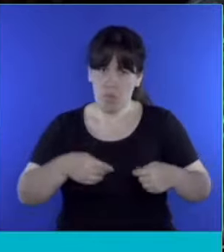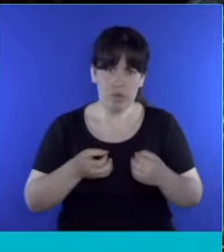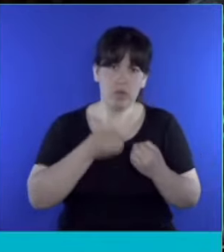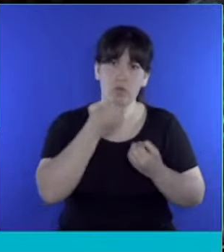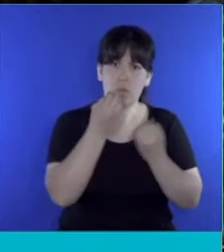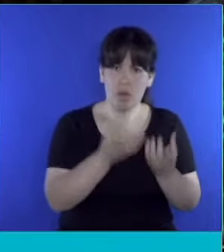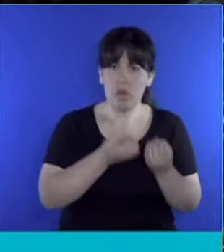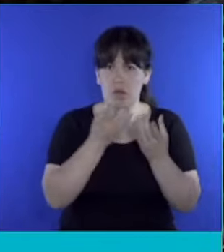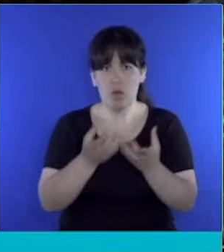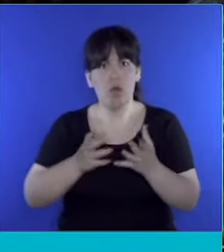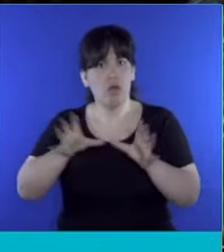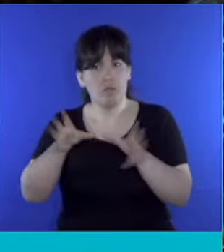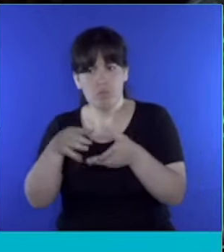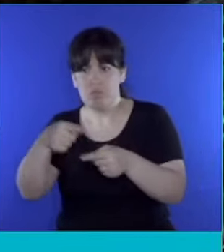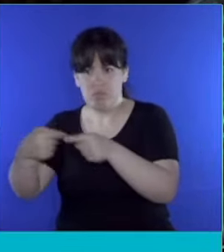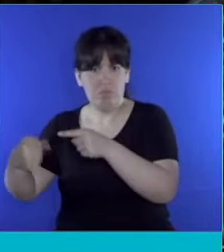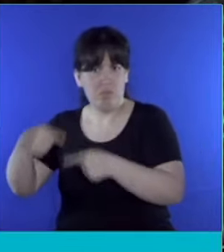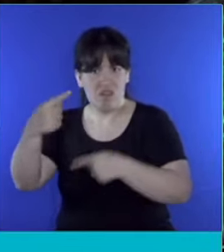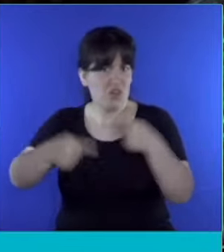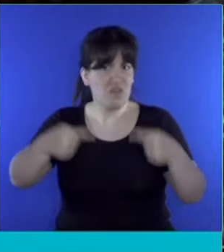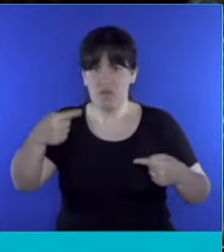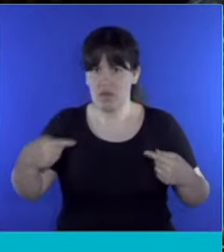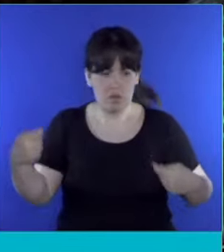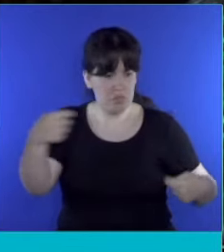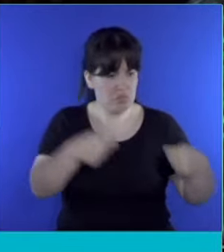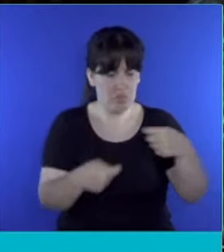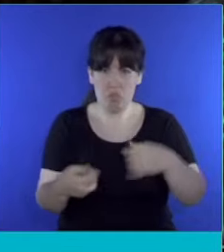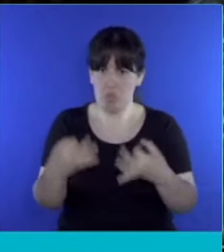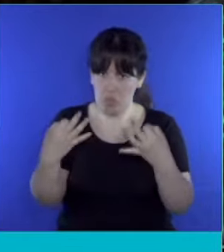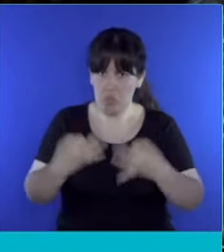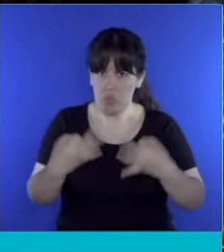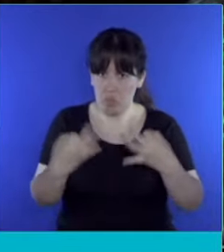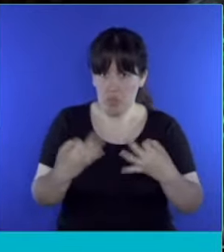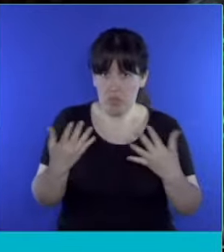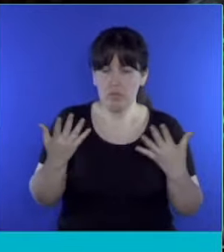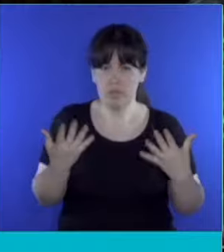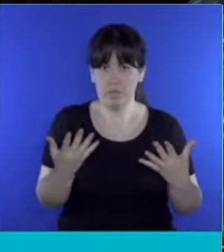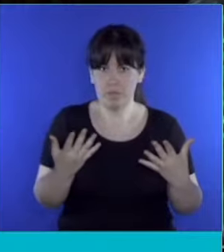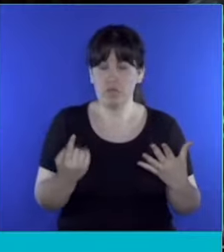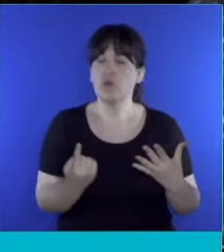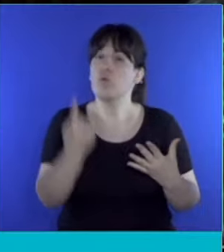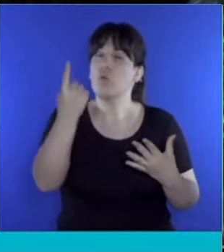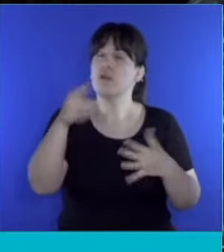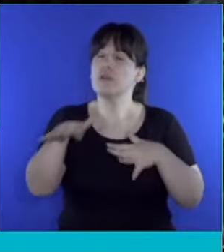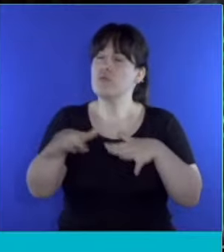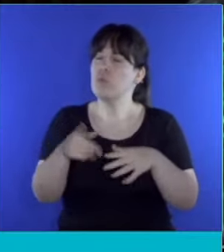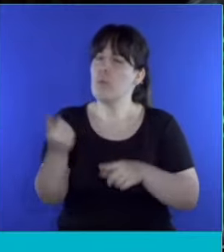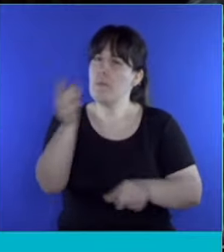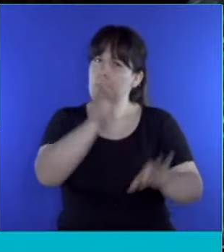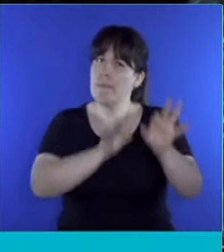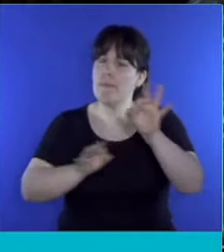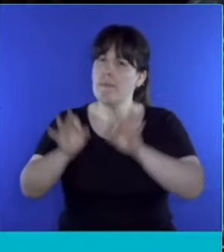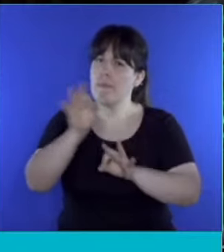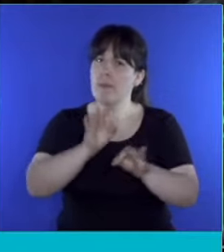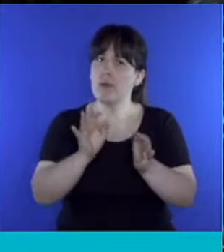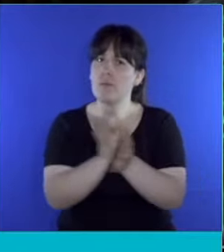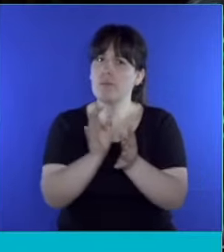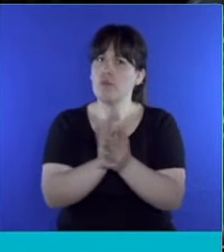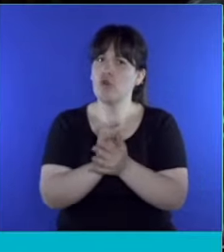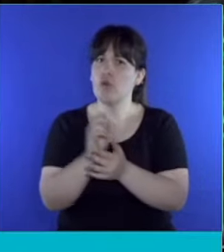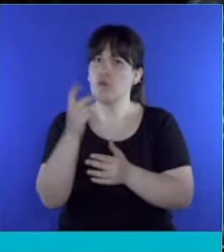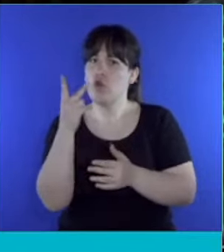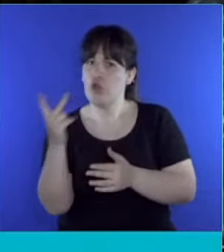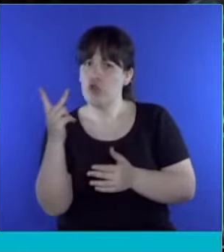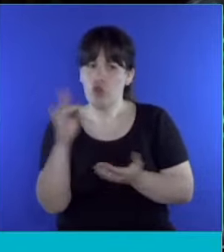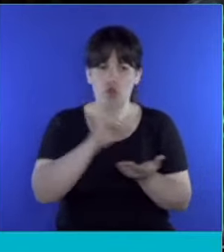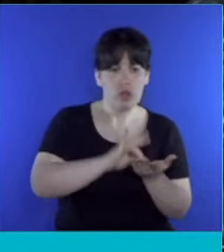de bloques opositores. Hasta hay un caso en el que hubo un proyecto que terminó siendo de coautoría